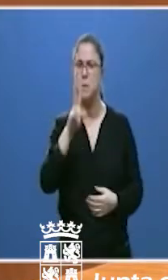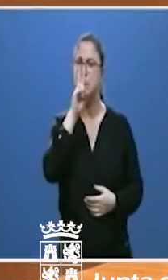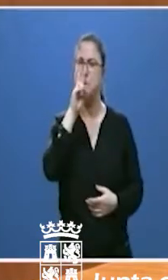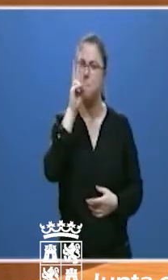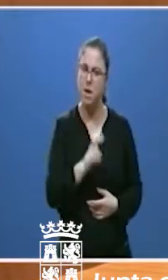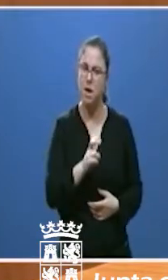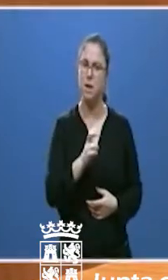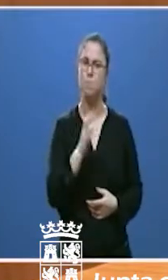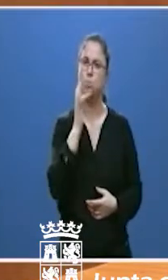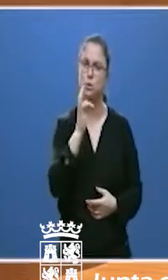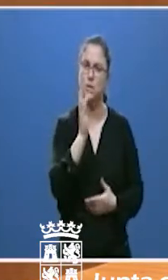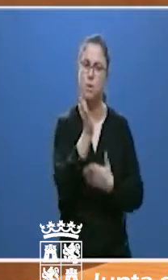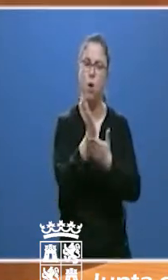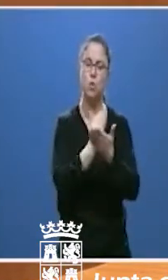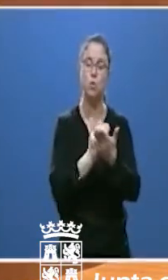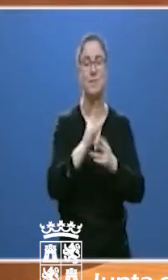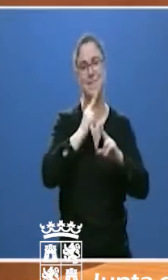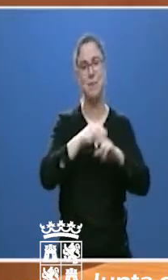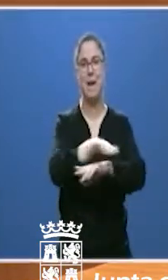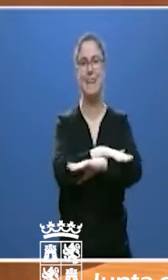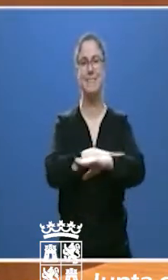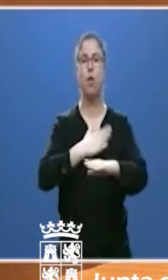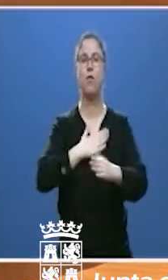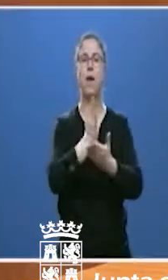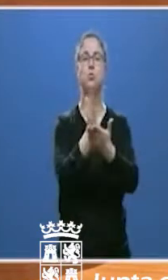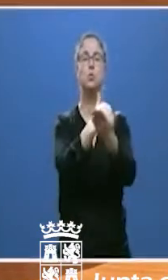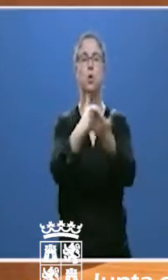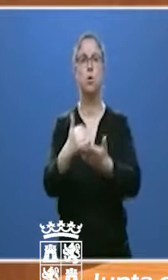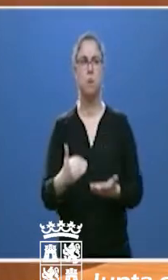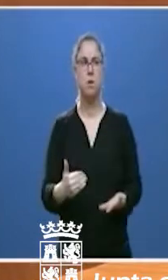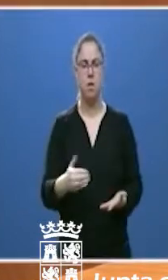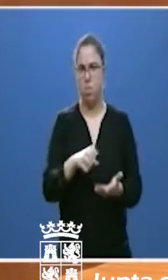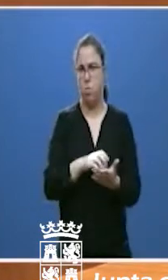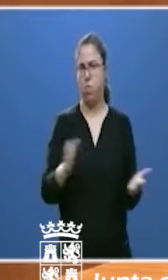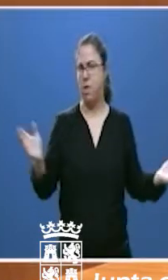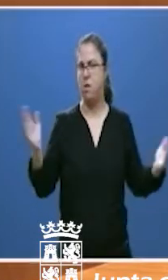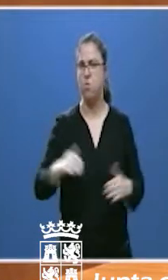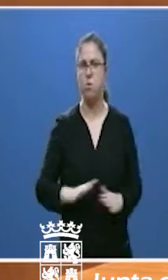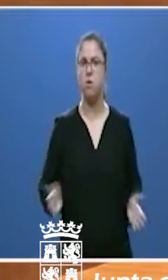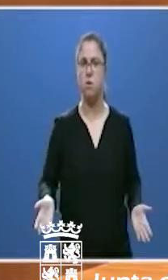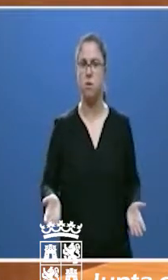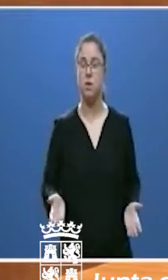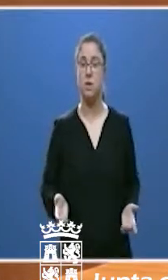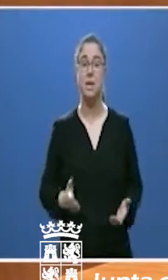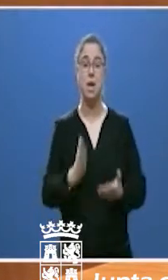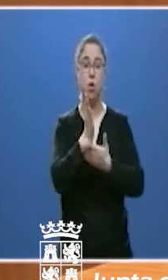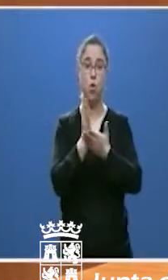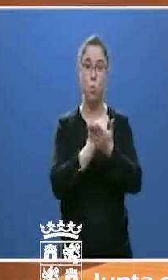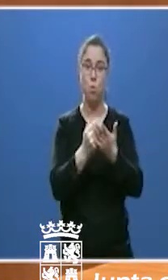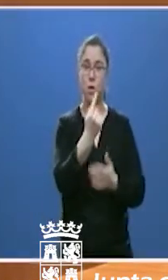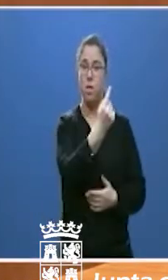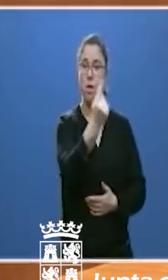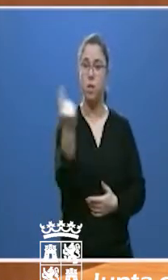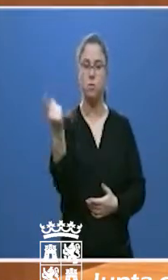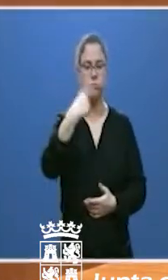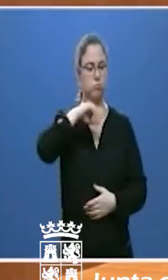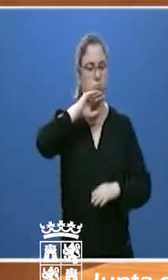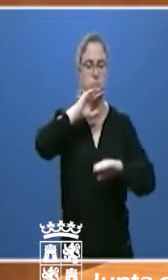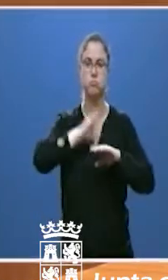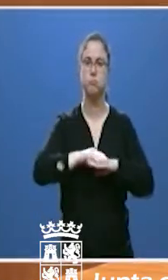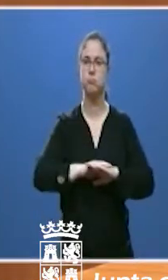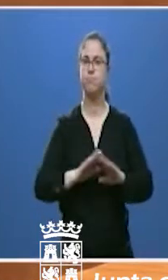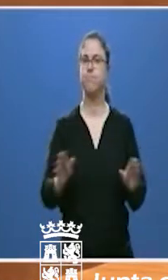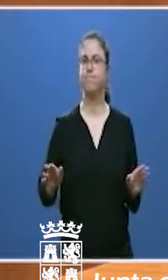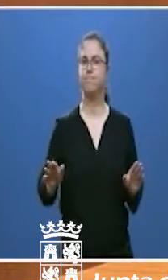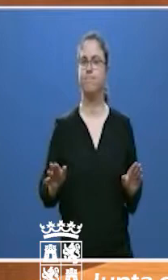autonómico de la que nadie ya creo que pueda dudar. Ante todo, las comunidades autónomas hemos cumplido, por